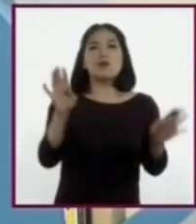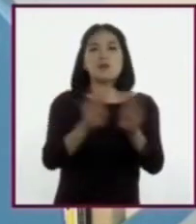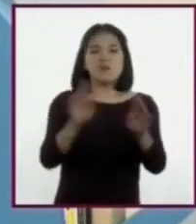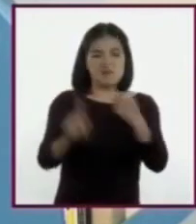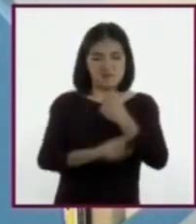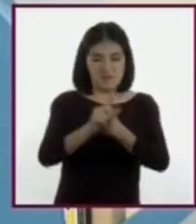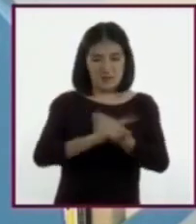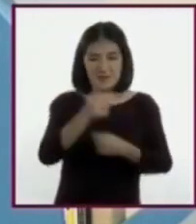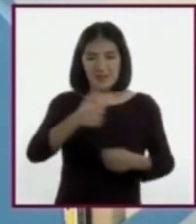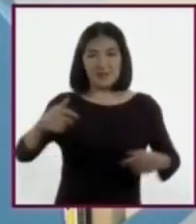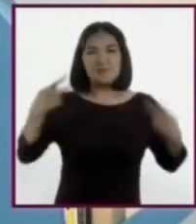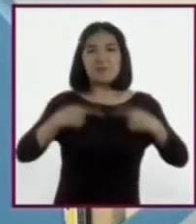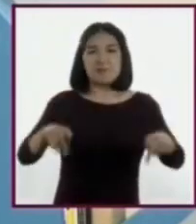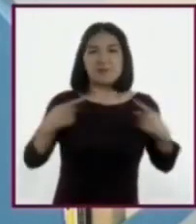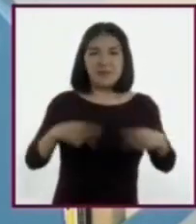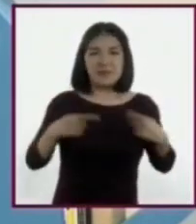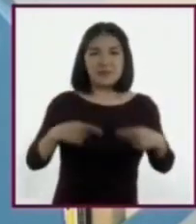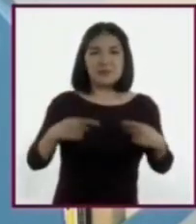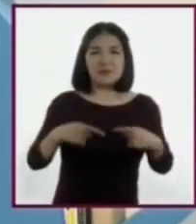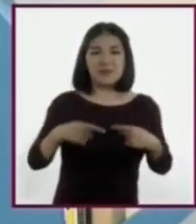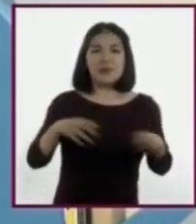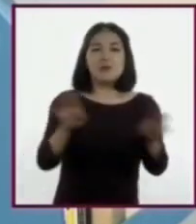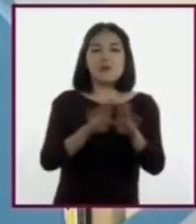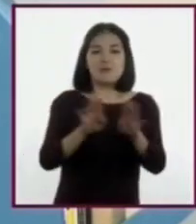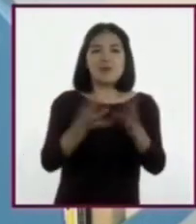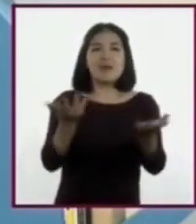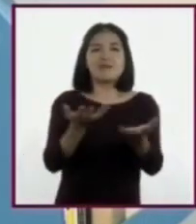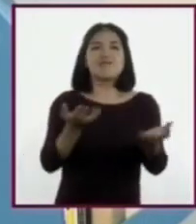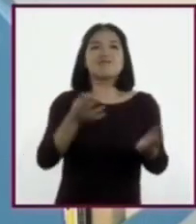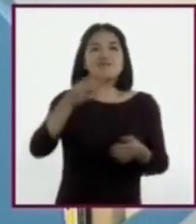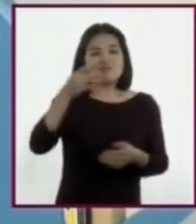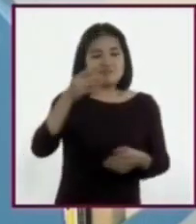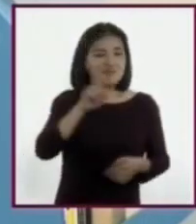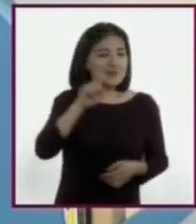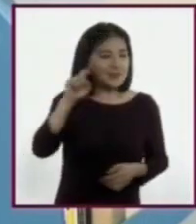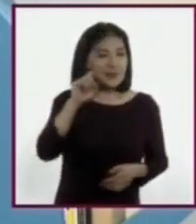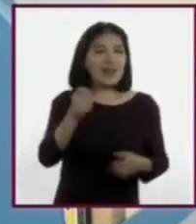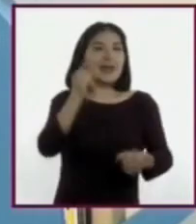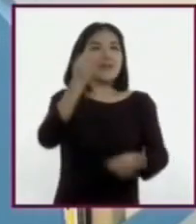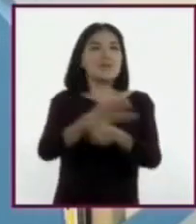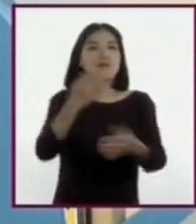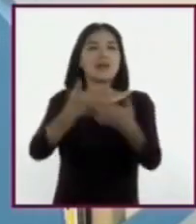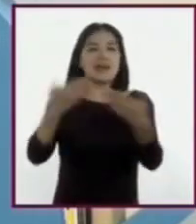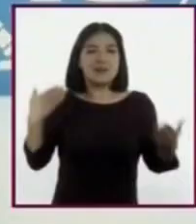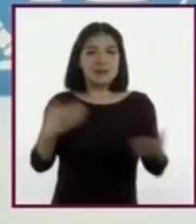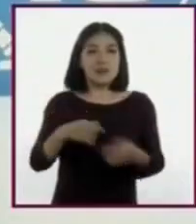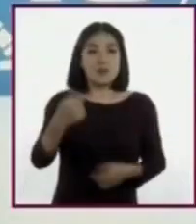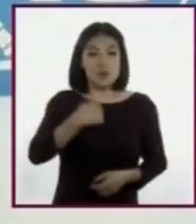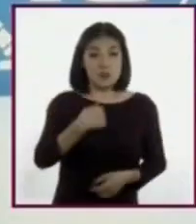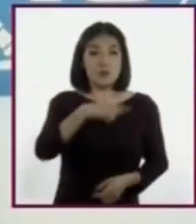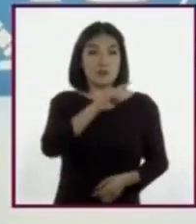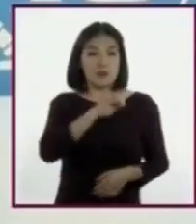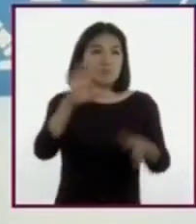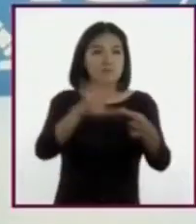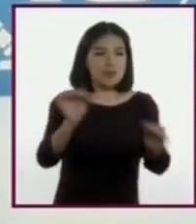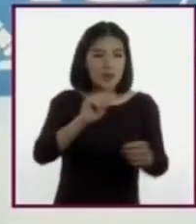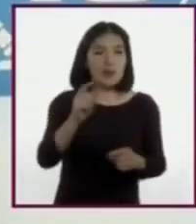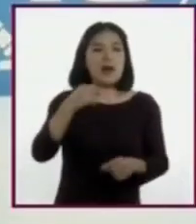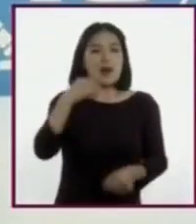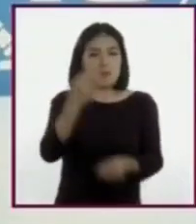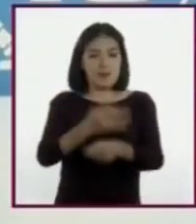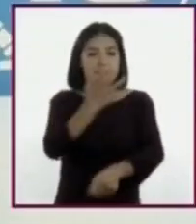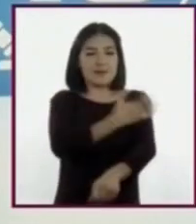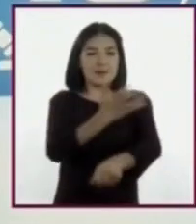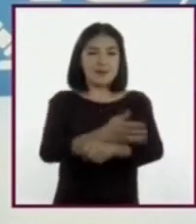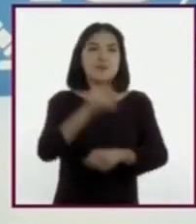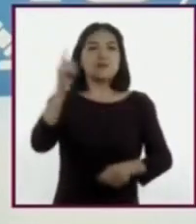personales que trae consigo el ejercicio temprano de la sexualidad. En esta ocasión no estaré solo. Me acompaña